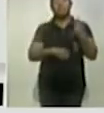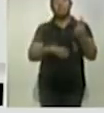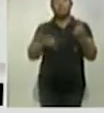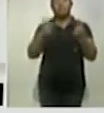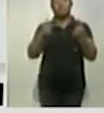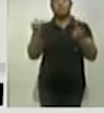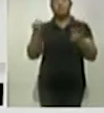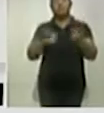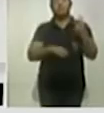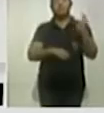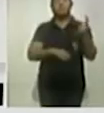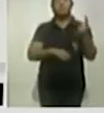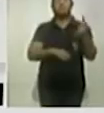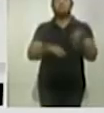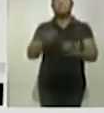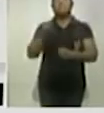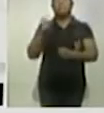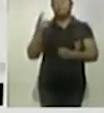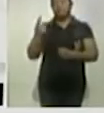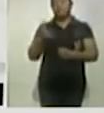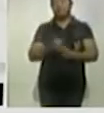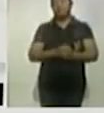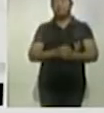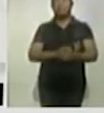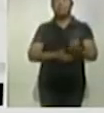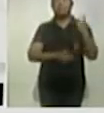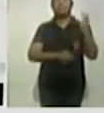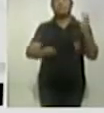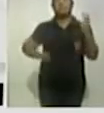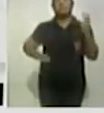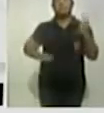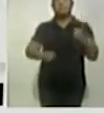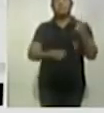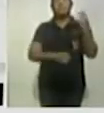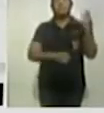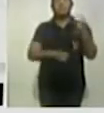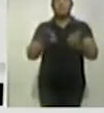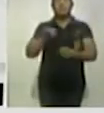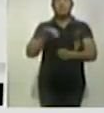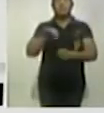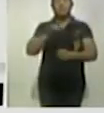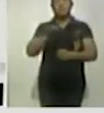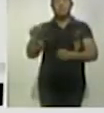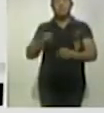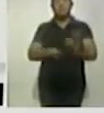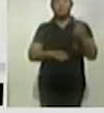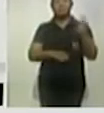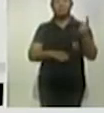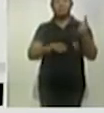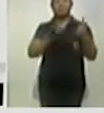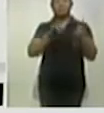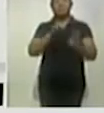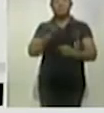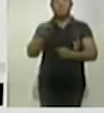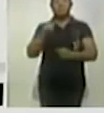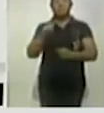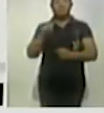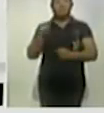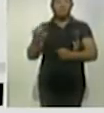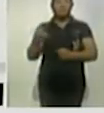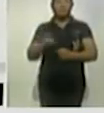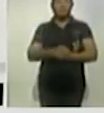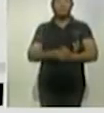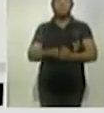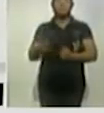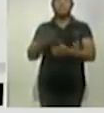y uno más el veintiuno, de los cuales doce registraron en la CESA, trece en el IMSS y uno en el Issste. La dependencia informó que